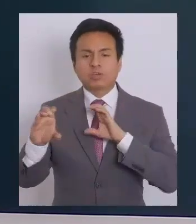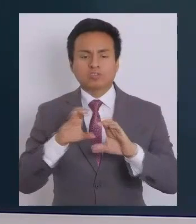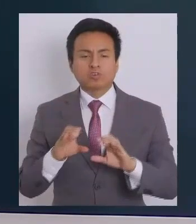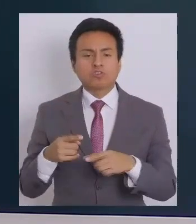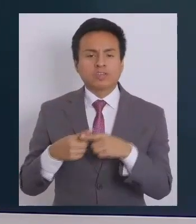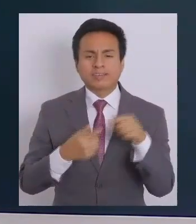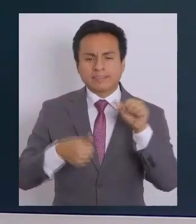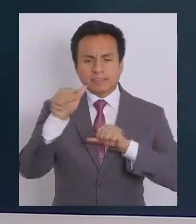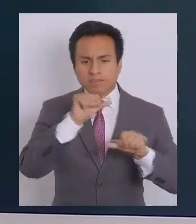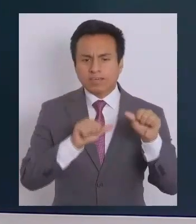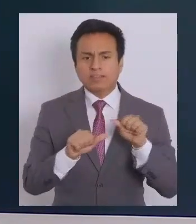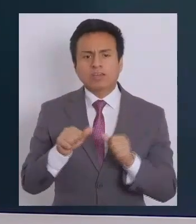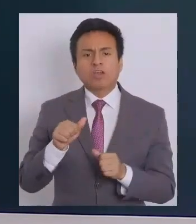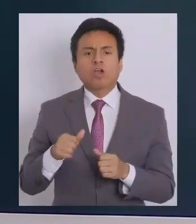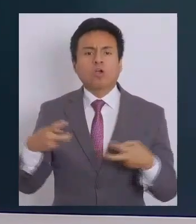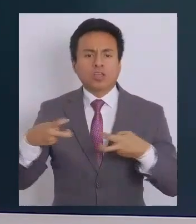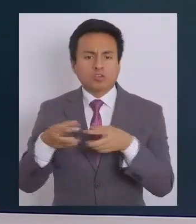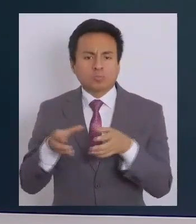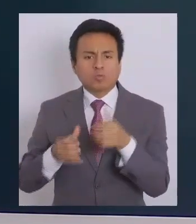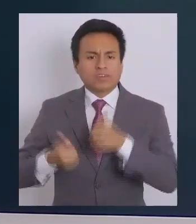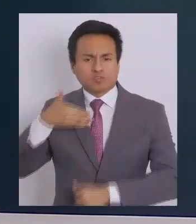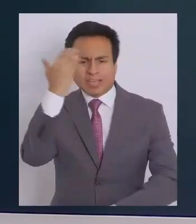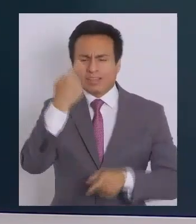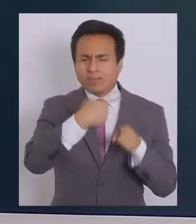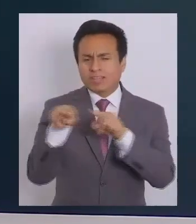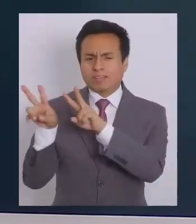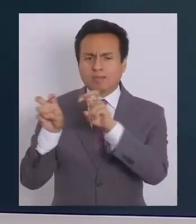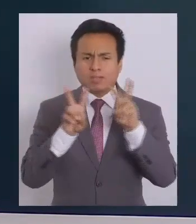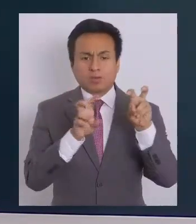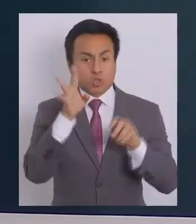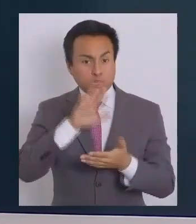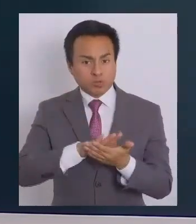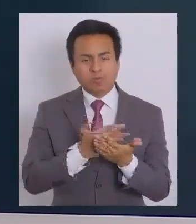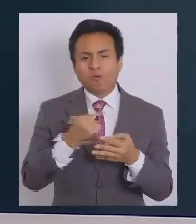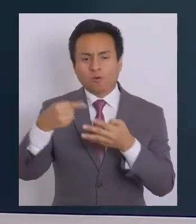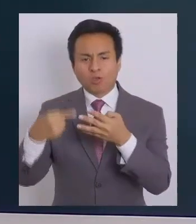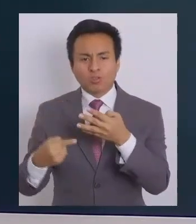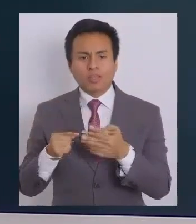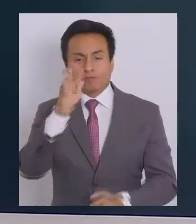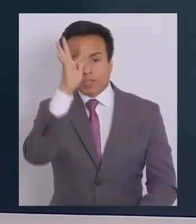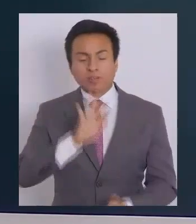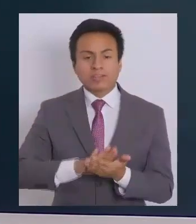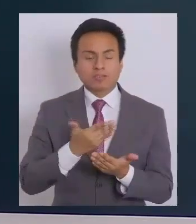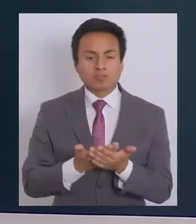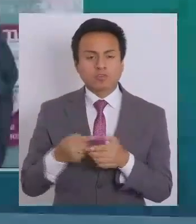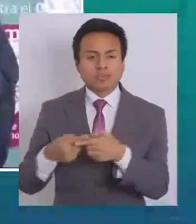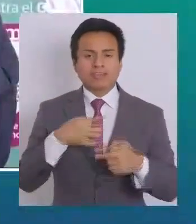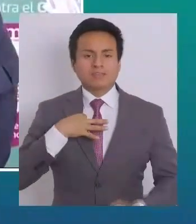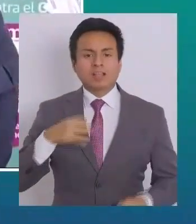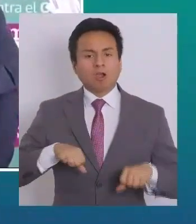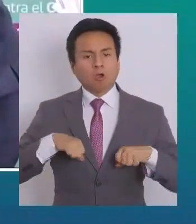científicas, colegios profesionales de diferente índole, no solamente de la salud, funcionarios de la salud, sociedad civil,